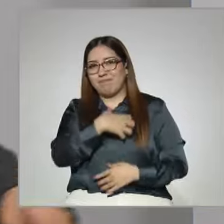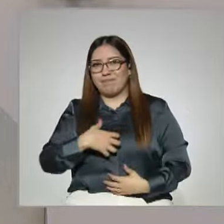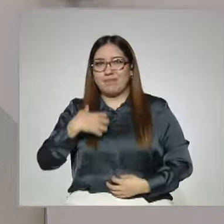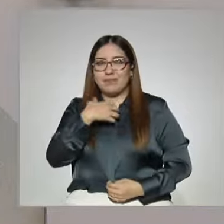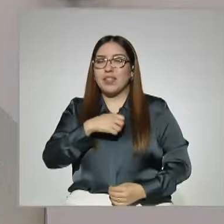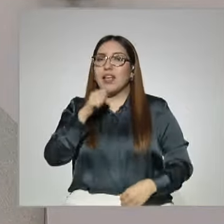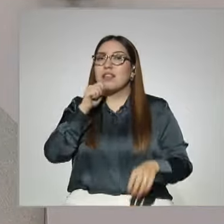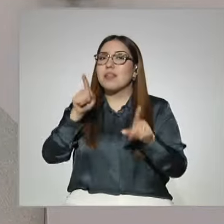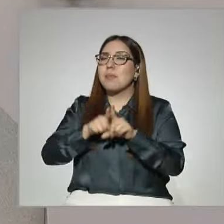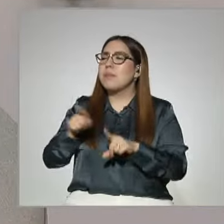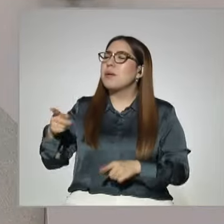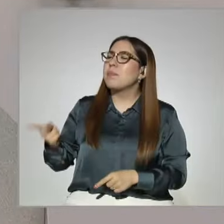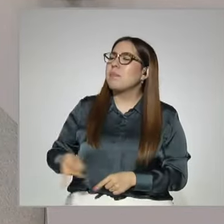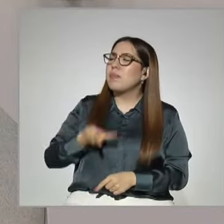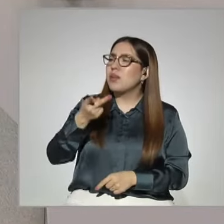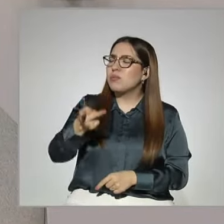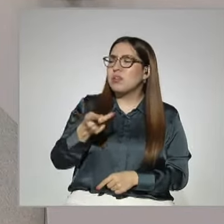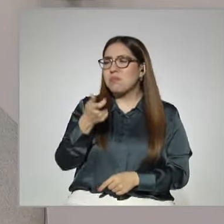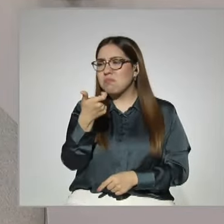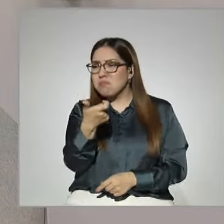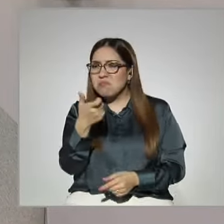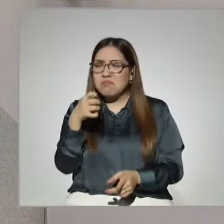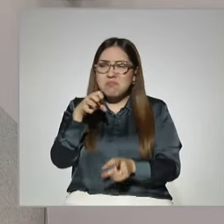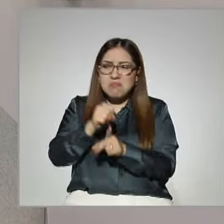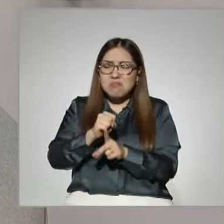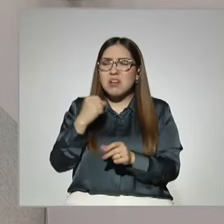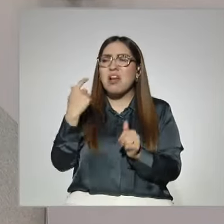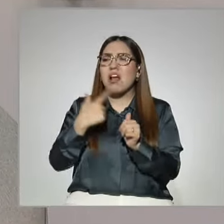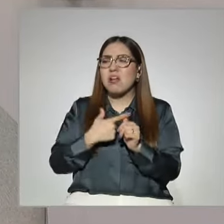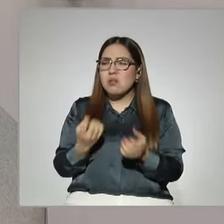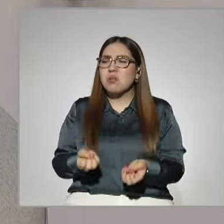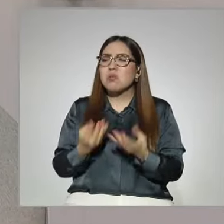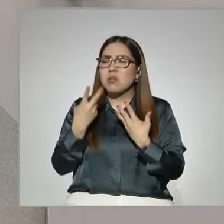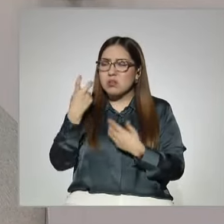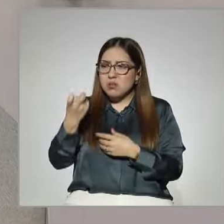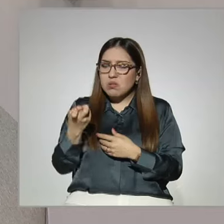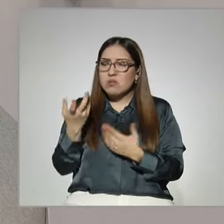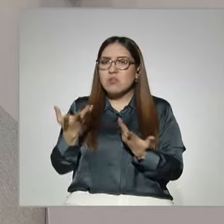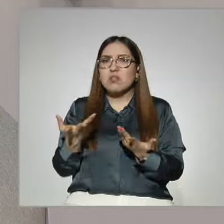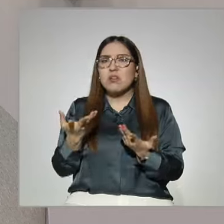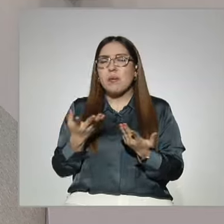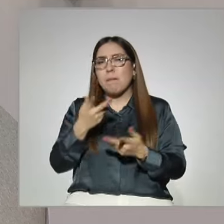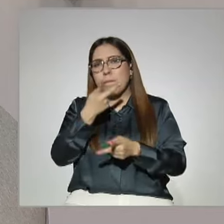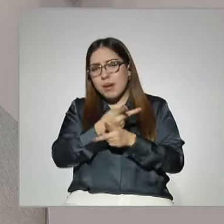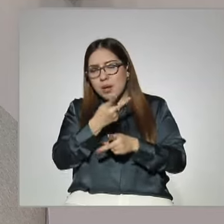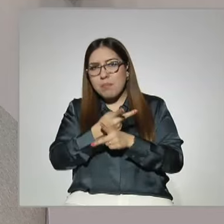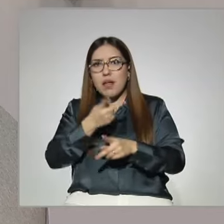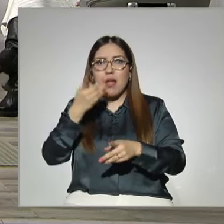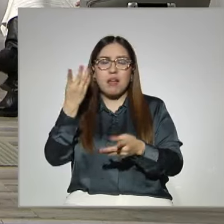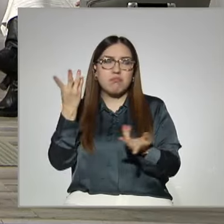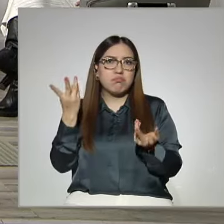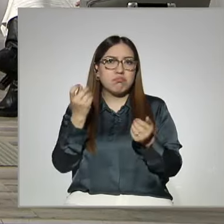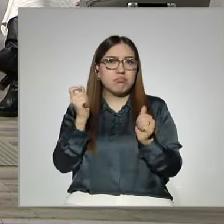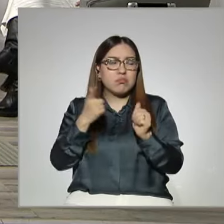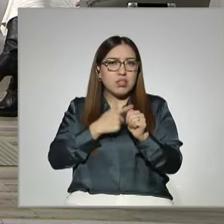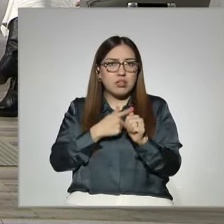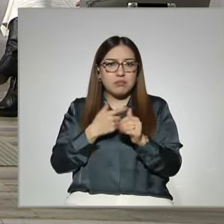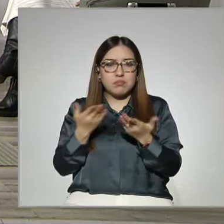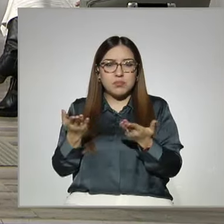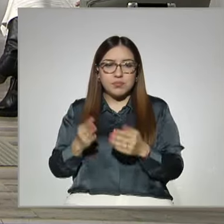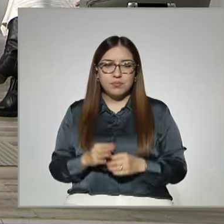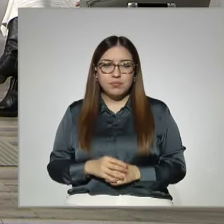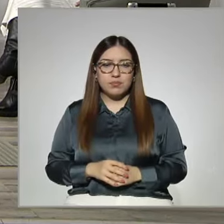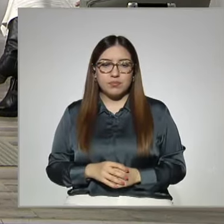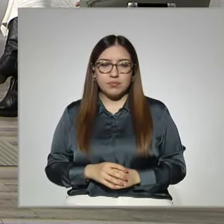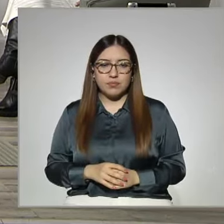preguntaban si tiene algún costo retomar mis estudios a través de estas modalidades, prepa en línea, bachillerato, prepa abierta. La Secretaría